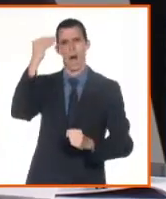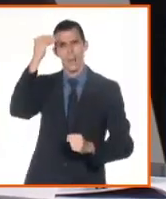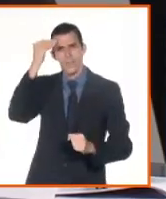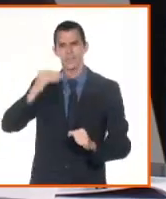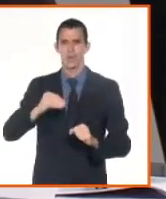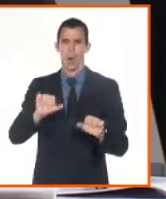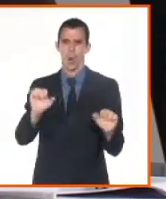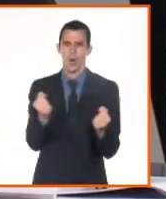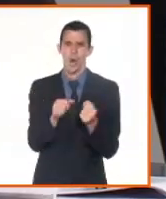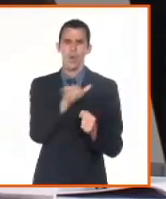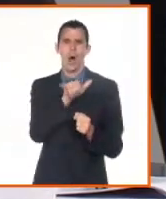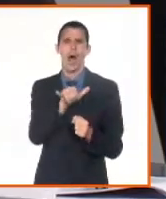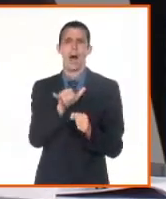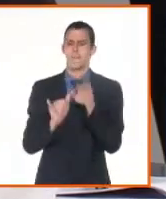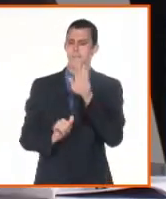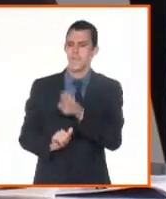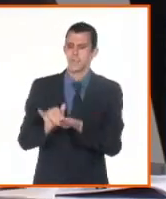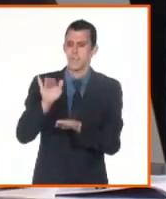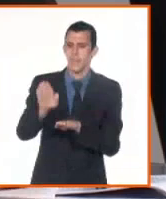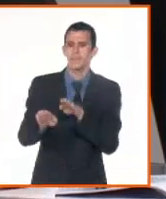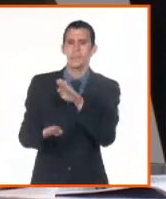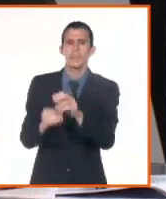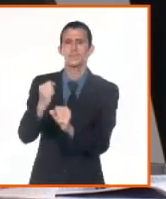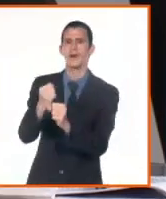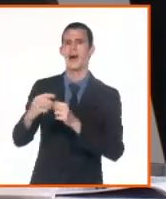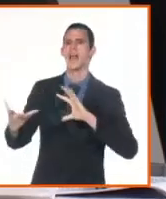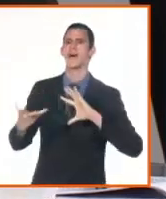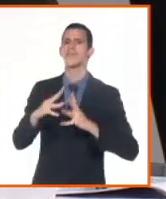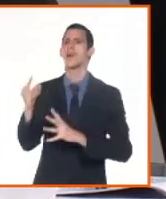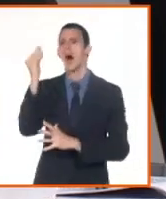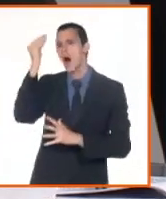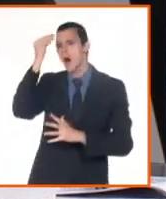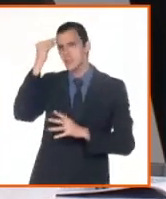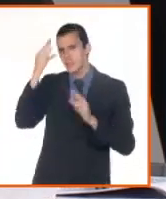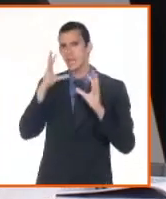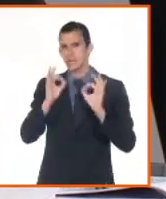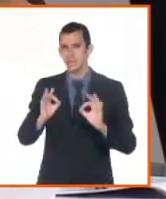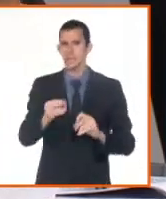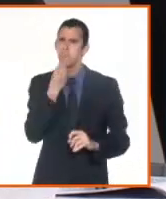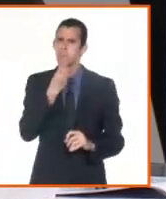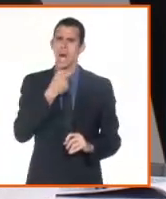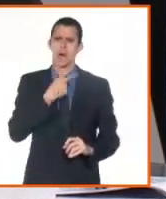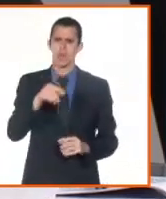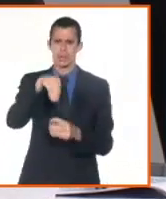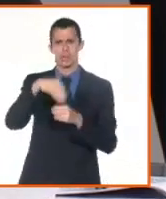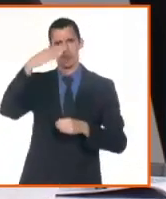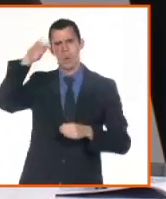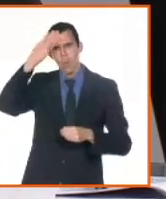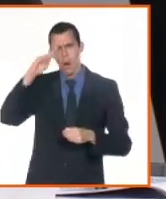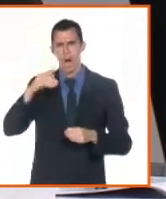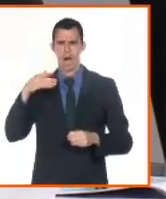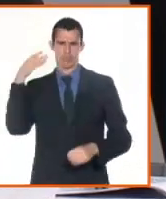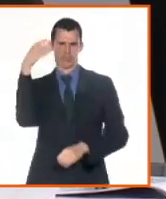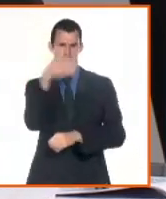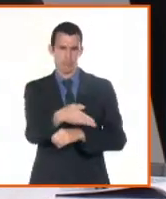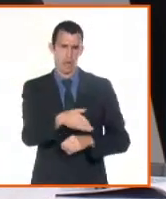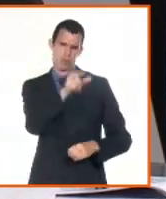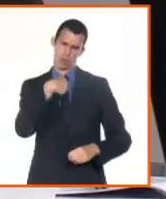que pueden pedir tanto las personas naturales como jurídicas que acceden al registro. En el reportaje se hacía